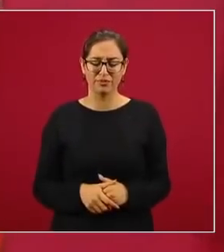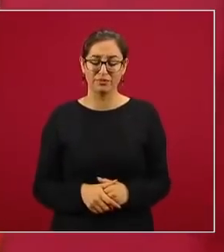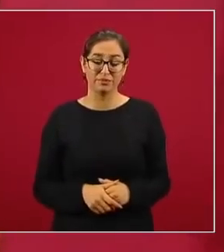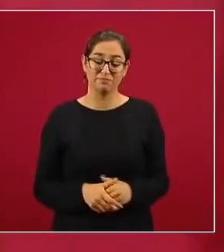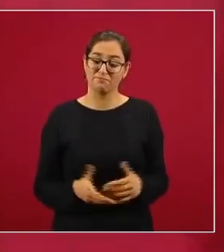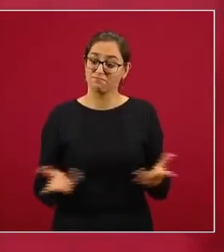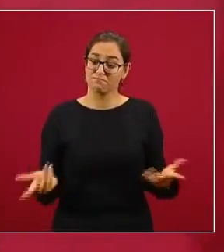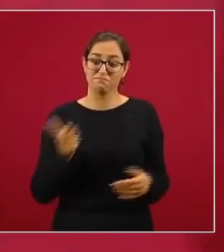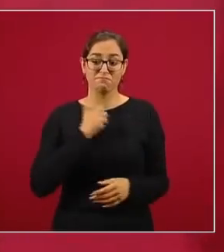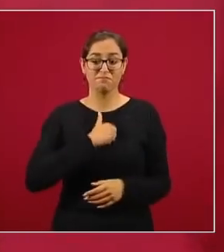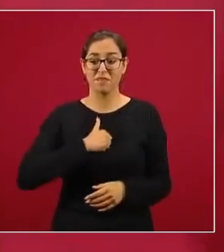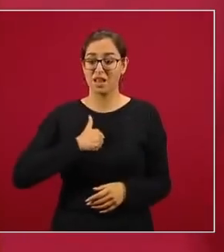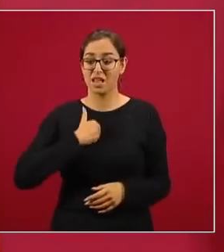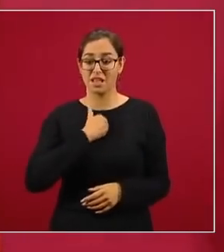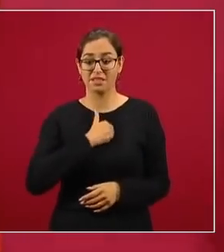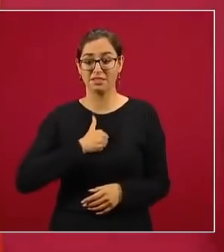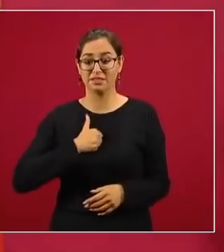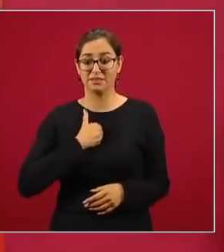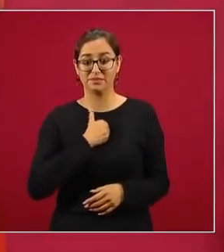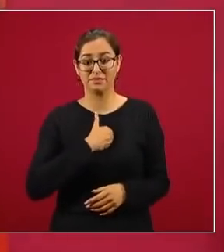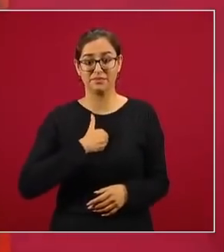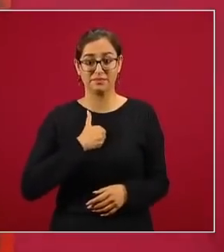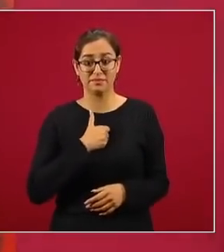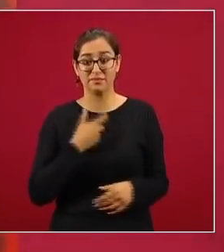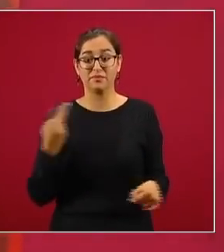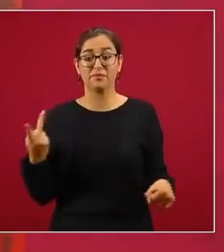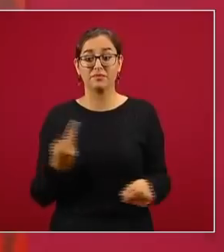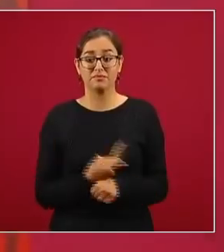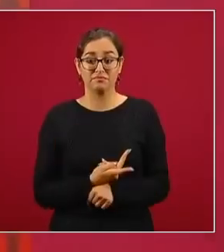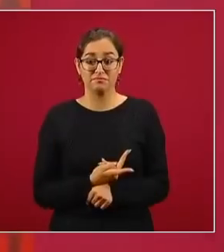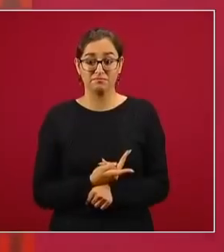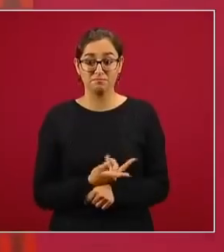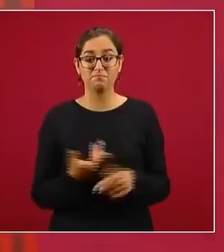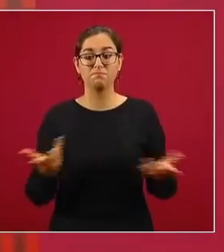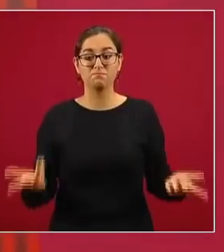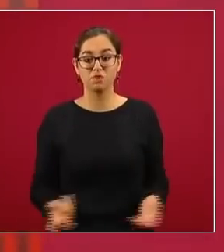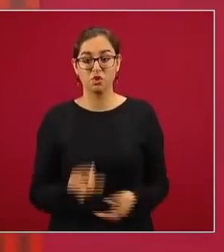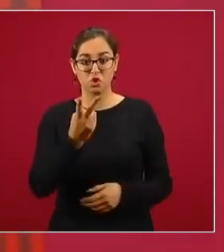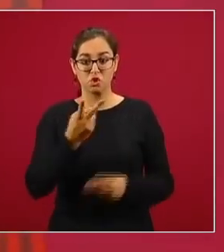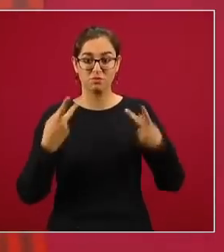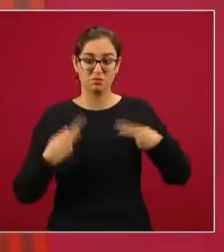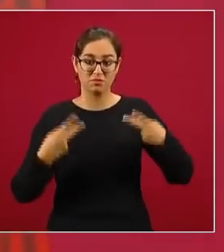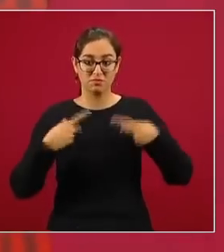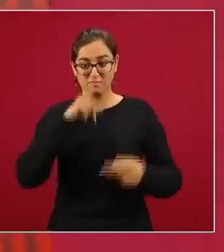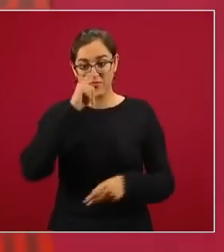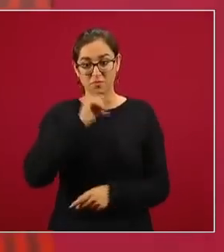que lamentablemente lleva a que pierdan la vida dos personas.